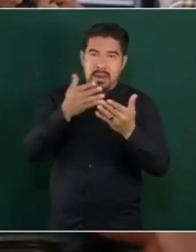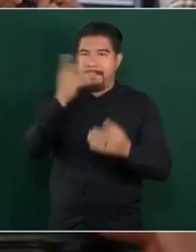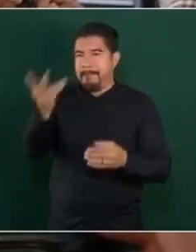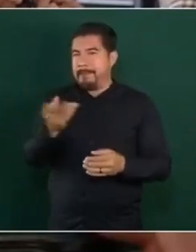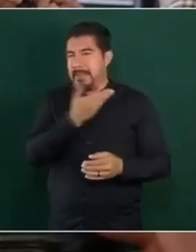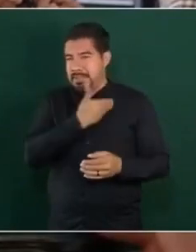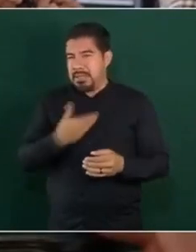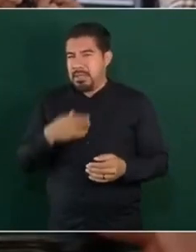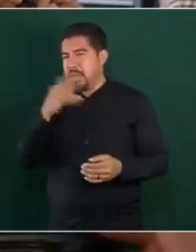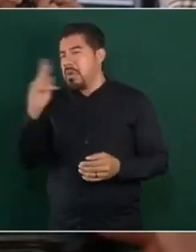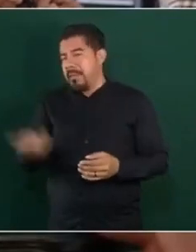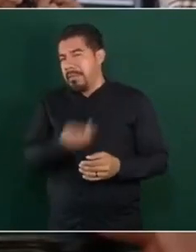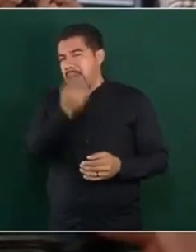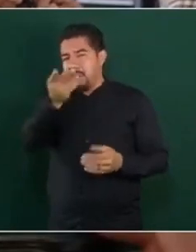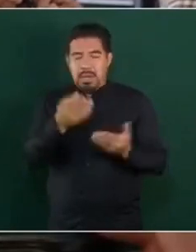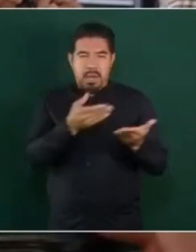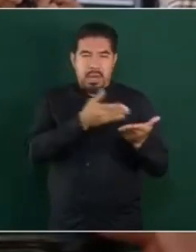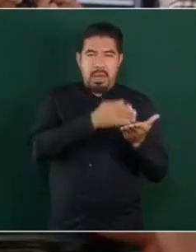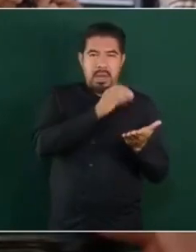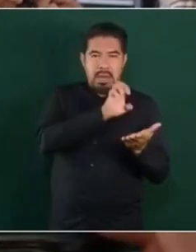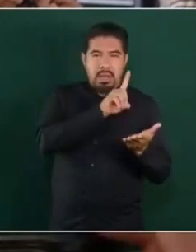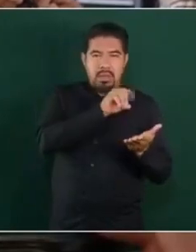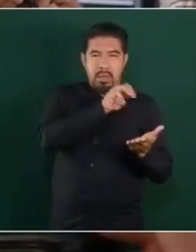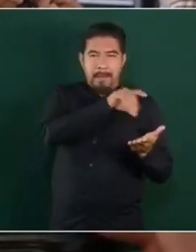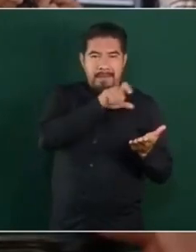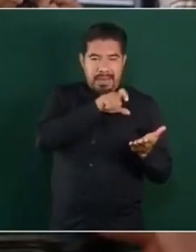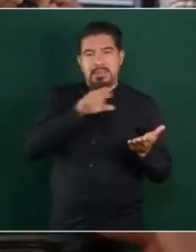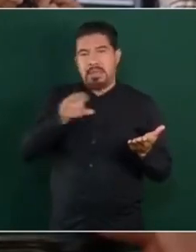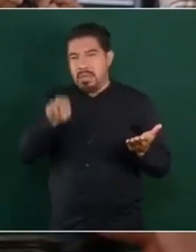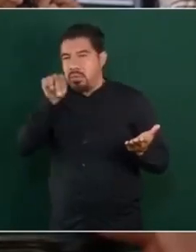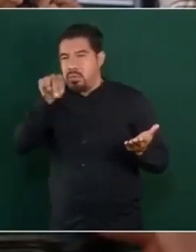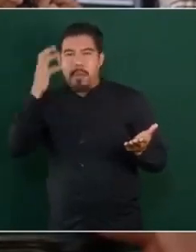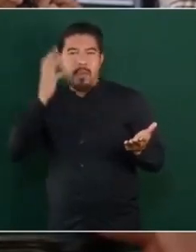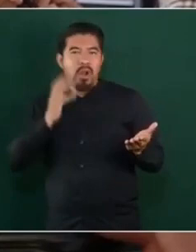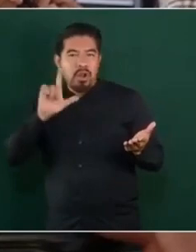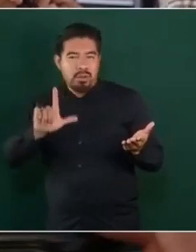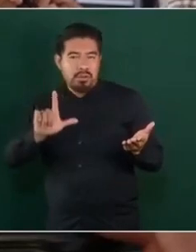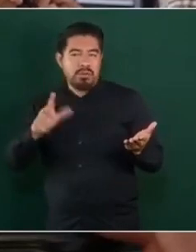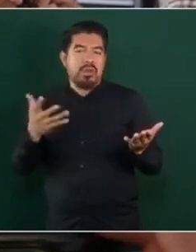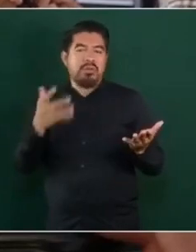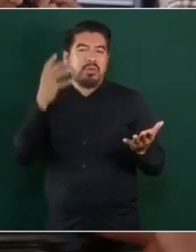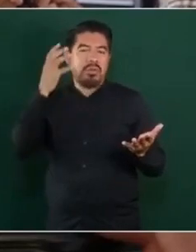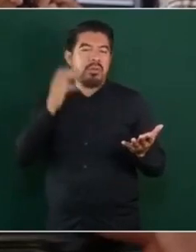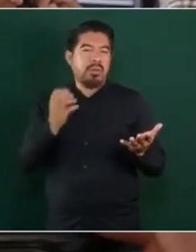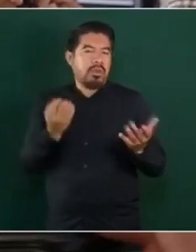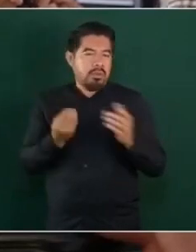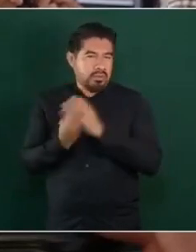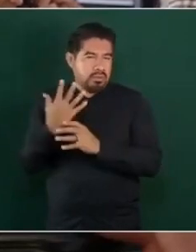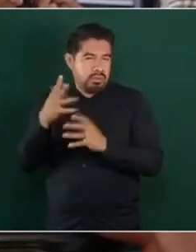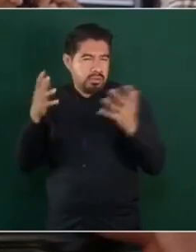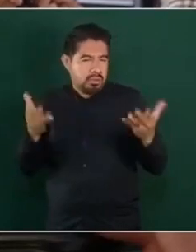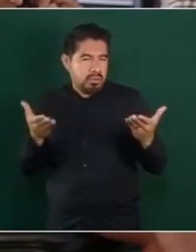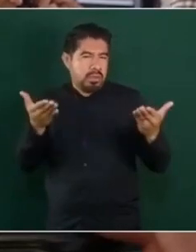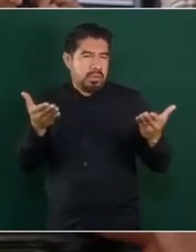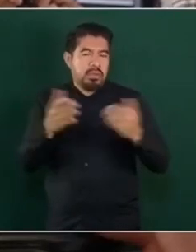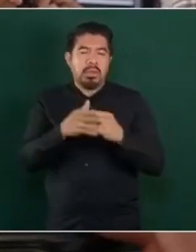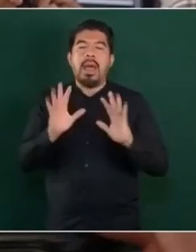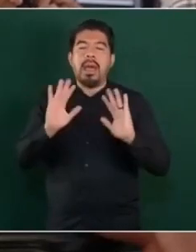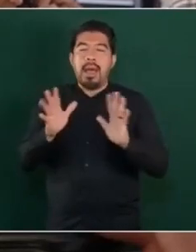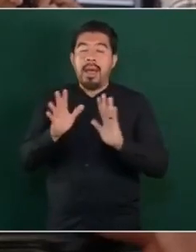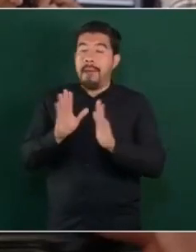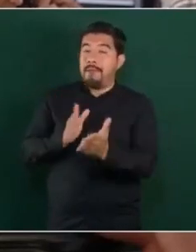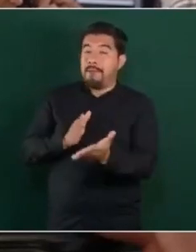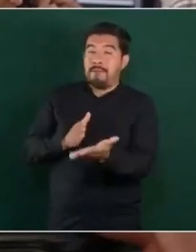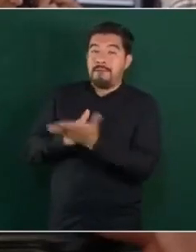sobre el caso del Estado de México, sobre el caso de Nuevo León, si se puede dar algún tipo de acompañamiento. El joven ya fue, por ejemplo, a Derechos